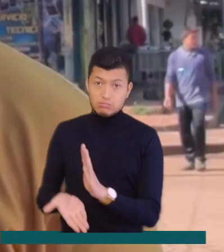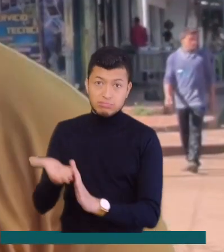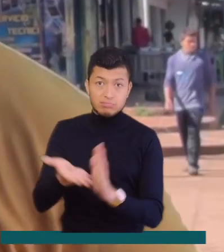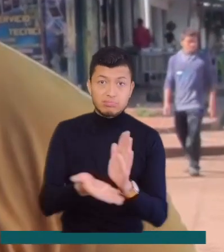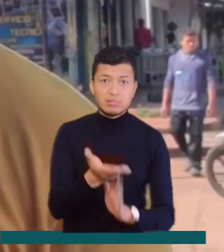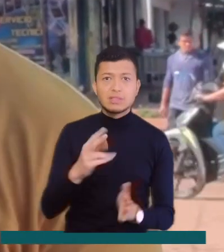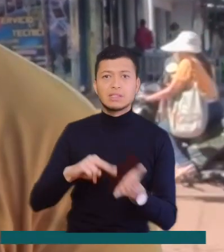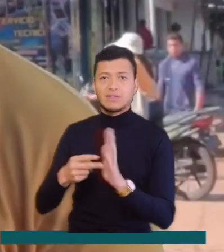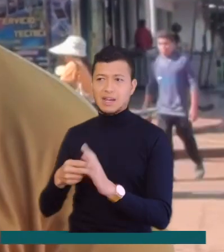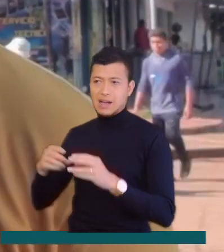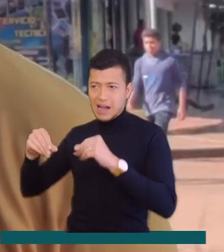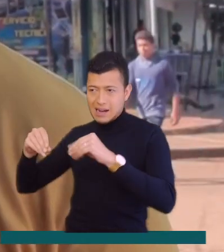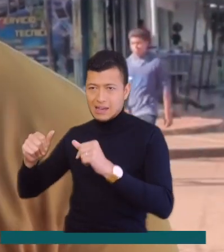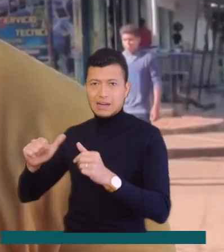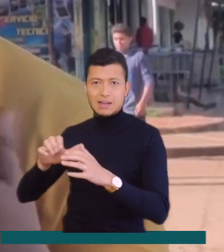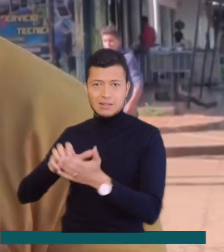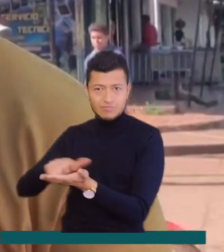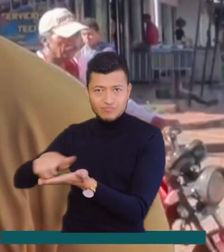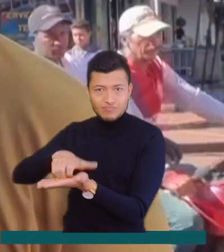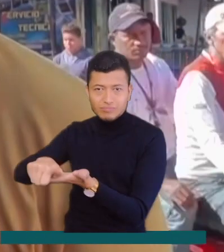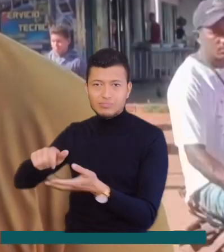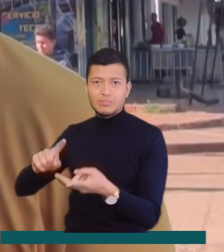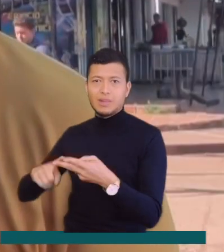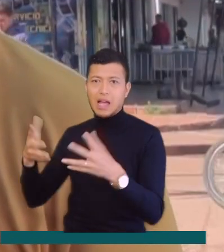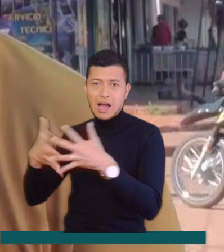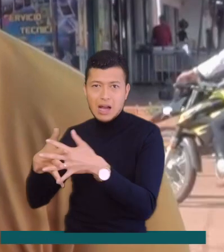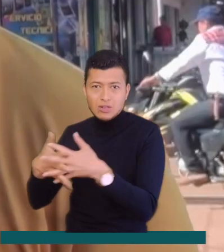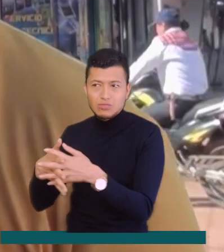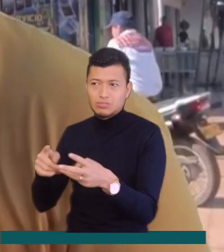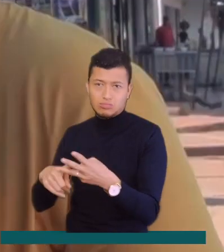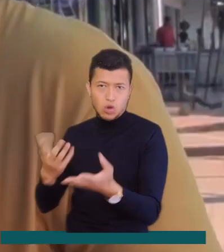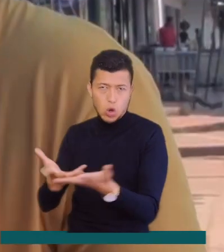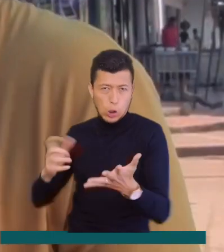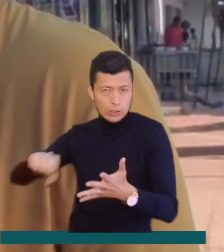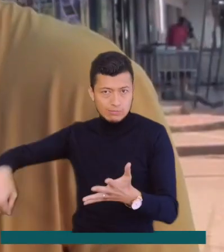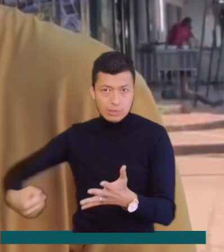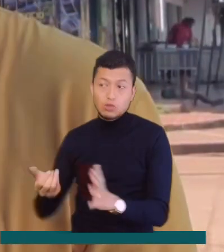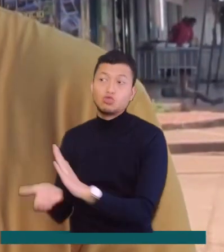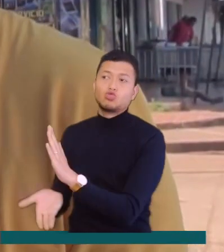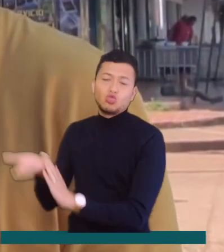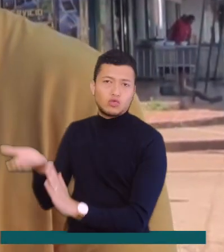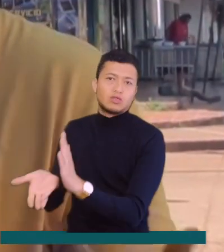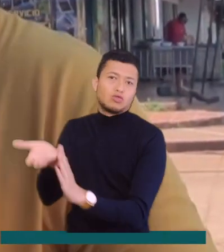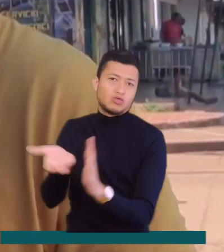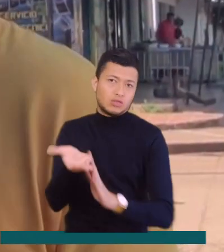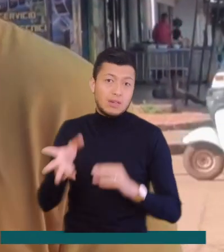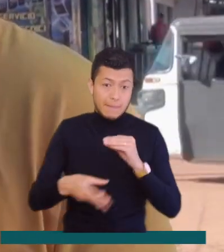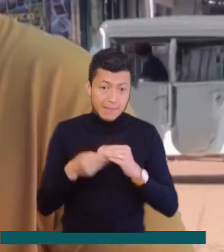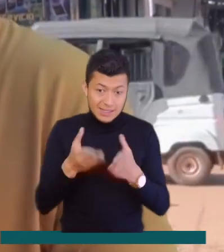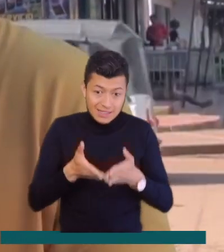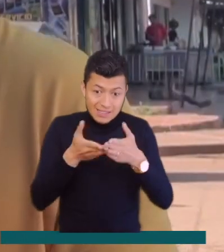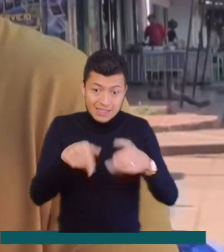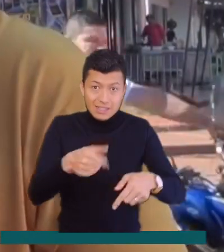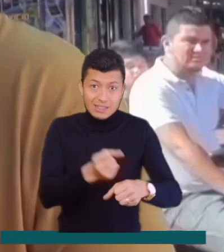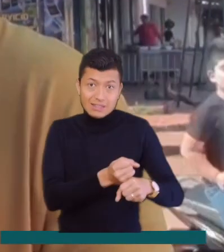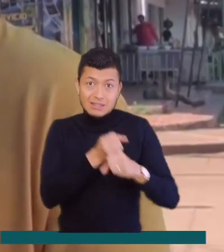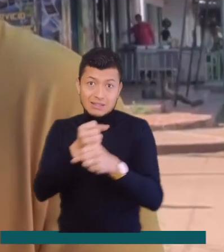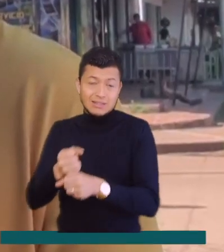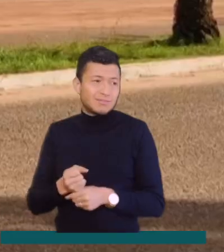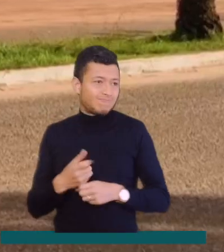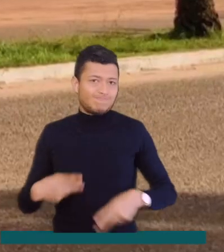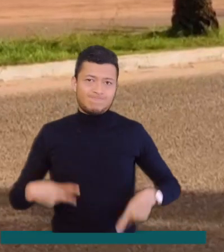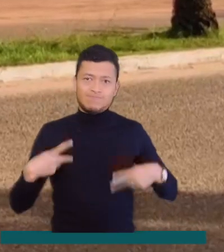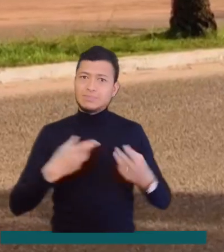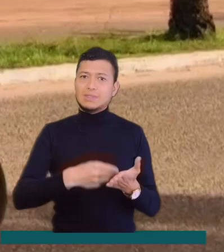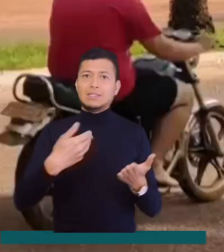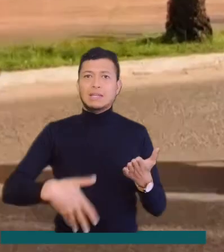va a subir harina pan, va a subir arroz, la canasta básica, ¿no? Y va a subir muchas cosas. De hecho, que aquí en Puerto Carreño el costo de la vida es sumamente